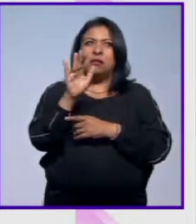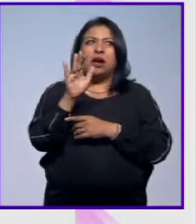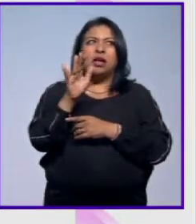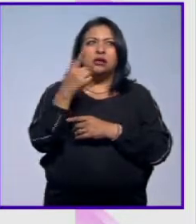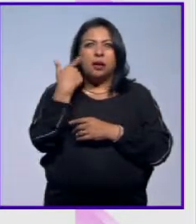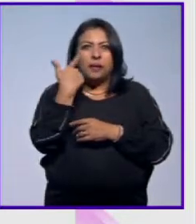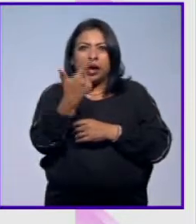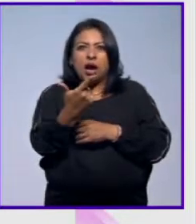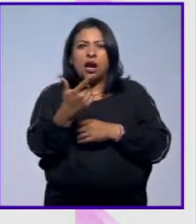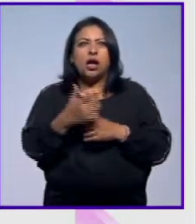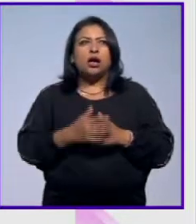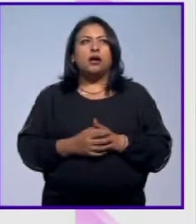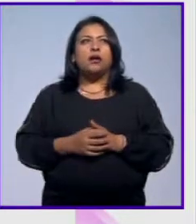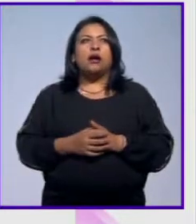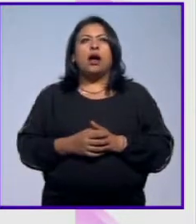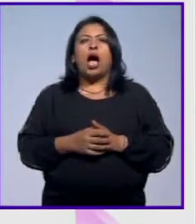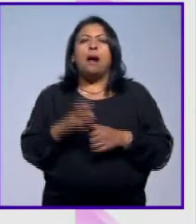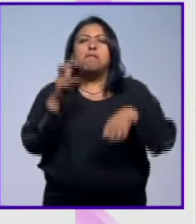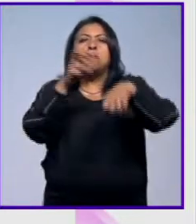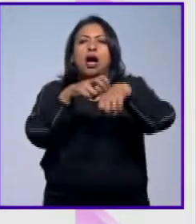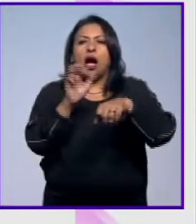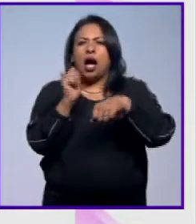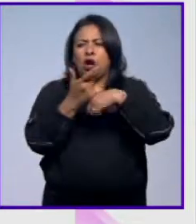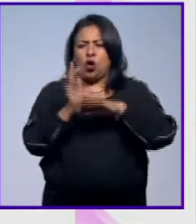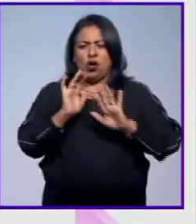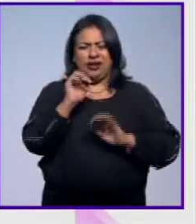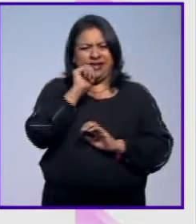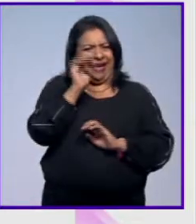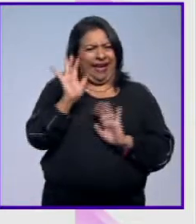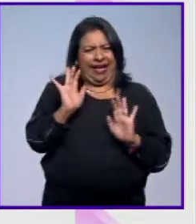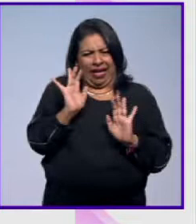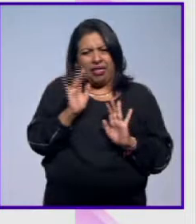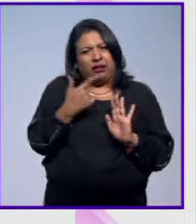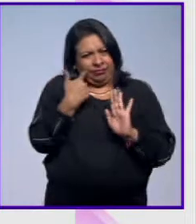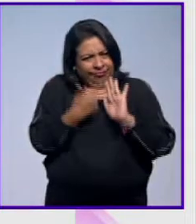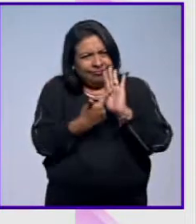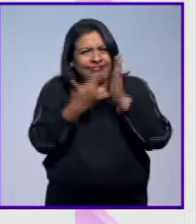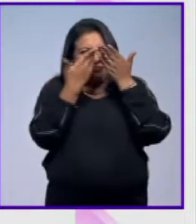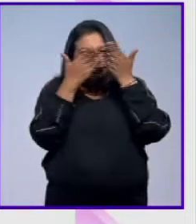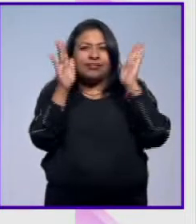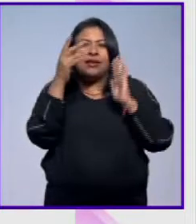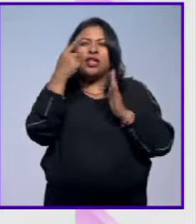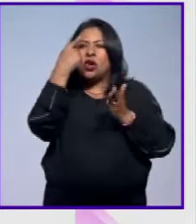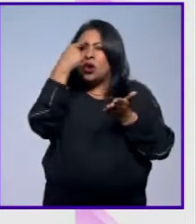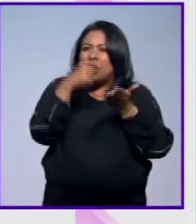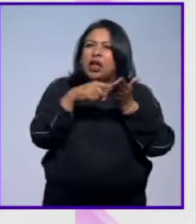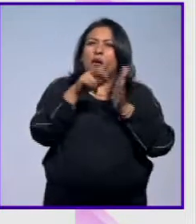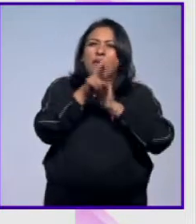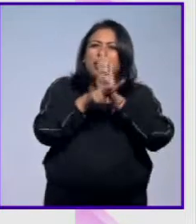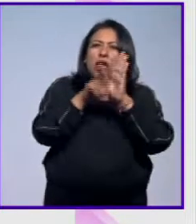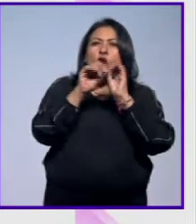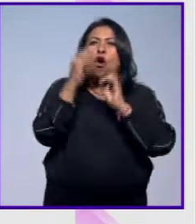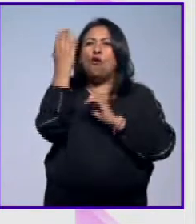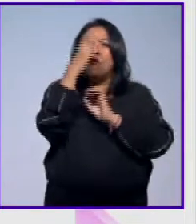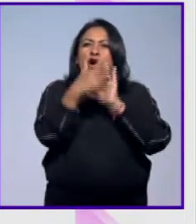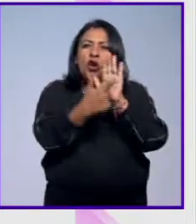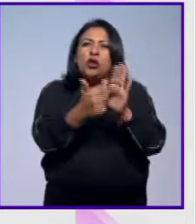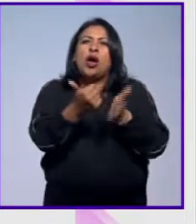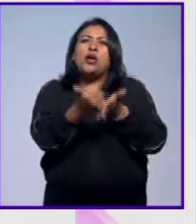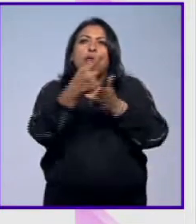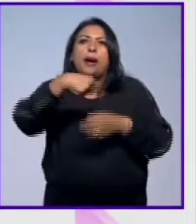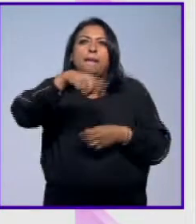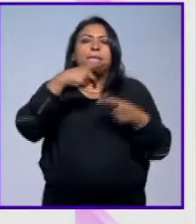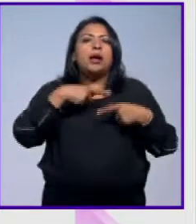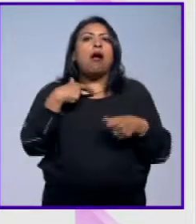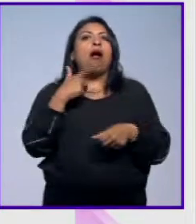y te pueden llegar a picar o que te pueden hacer algo. Siento que igual por la fotografía o los videos que hemos tomado, la